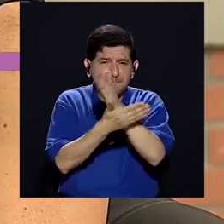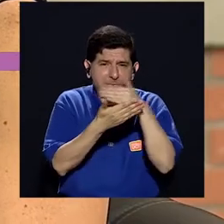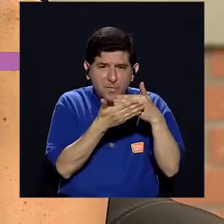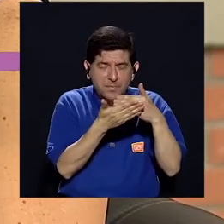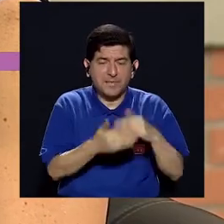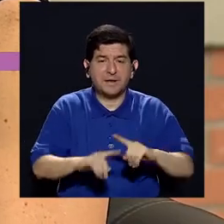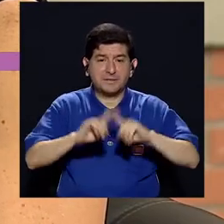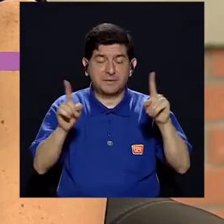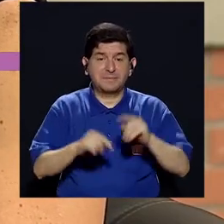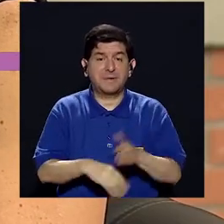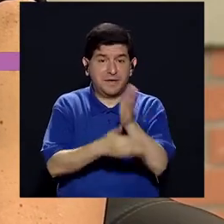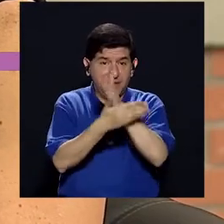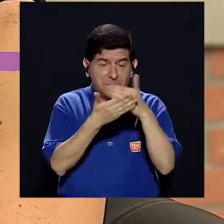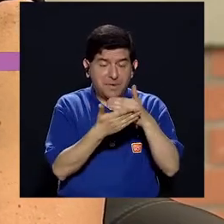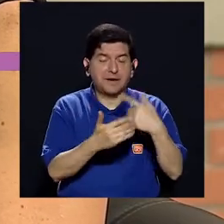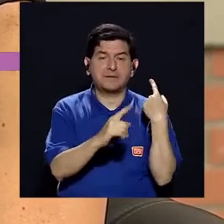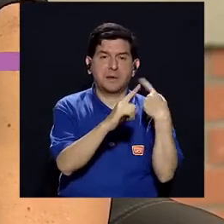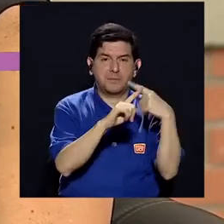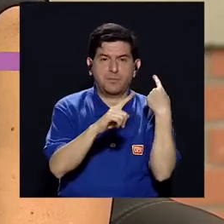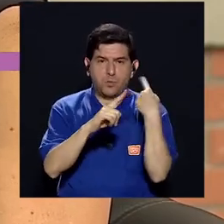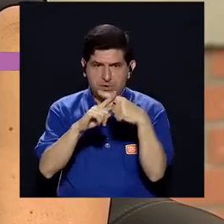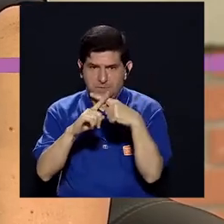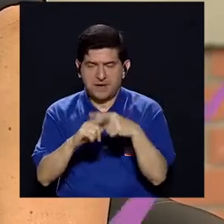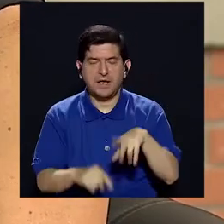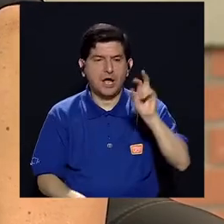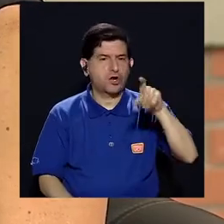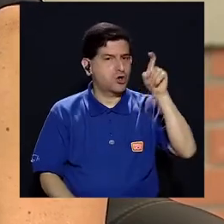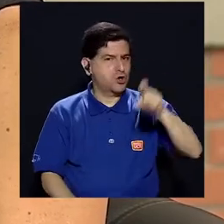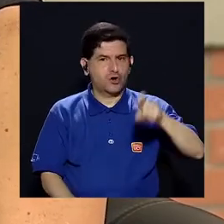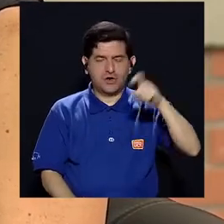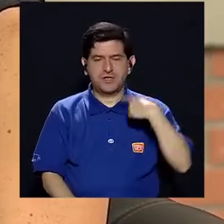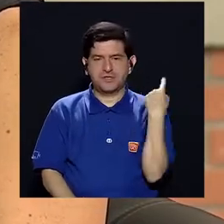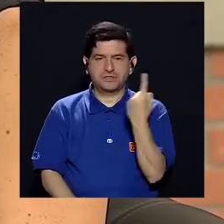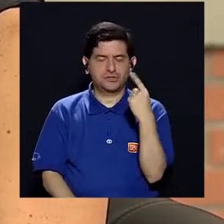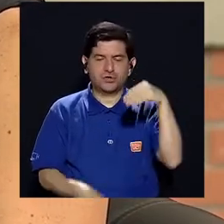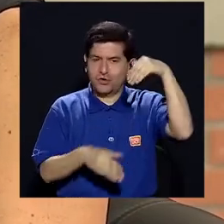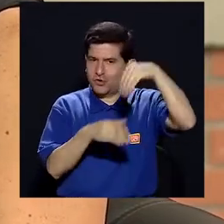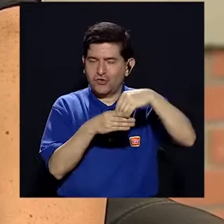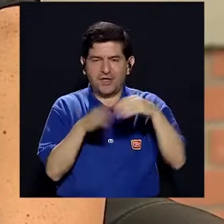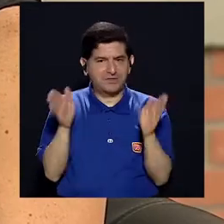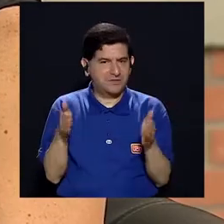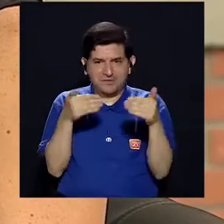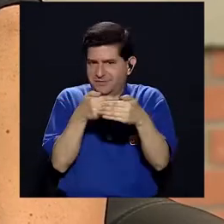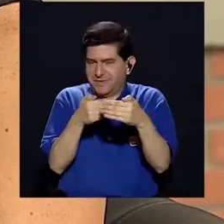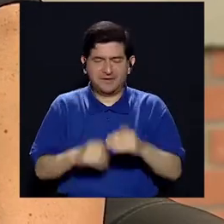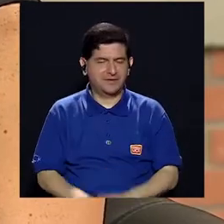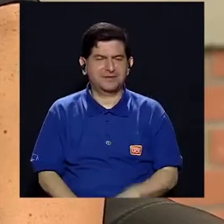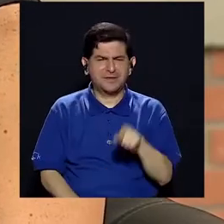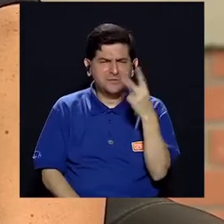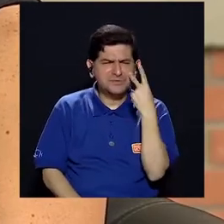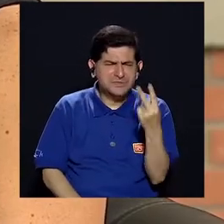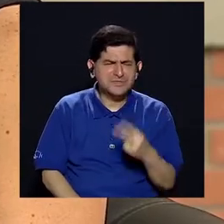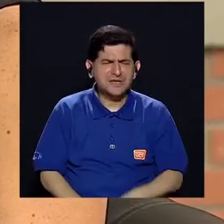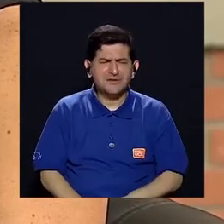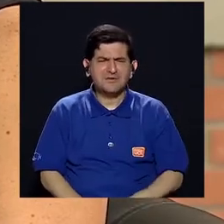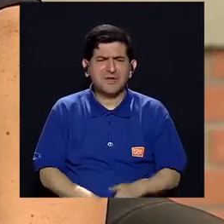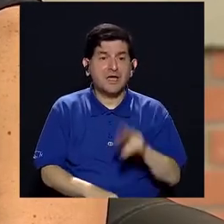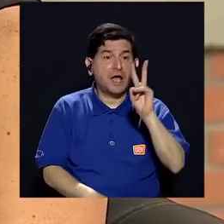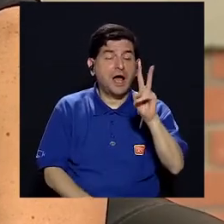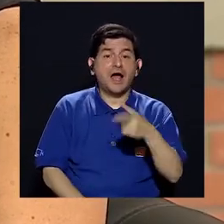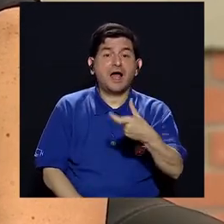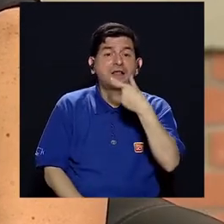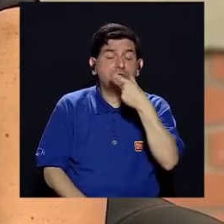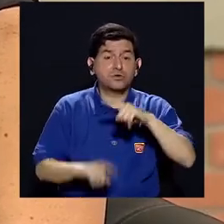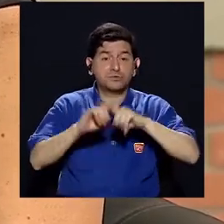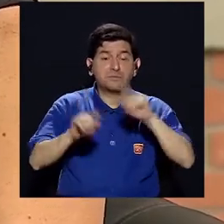porción y a veces esa cantidad de porción hay que multiplicarla porque no necesariamente solo la cantidad que viene en el paquetito. Entonces, cuando usted ve cantidad